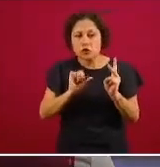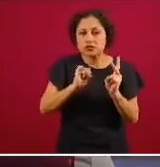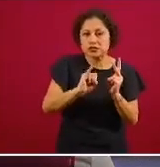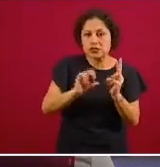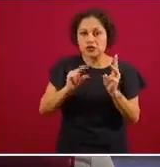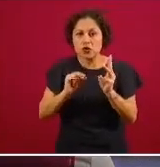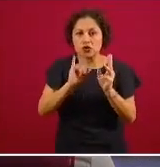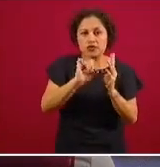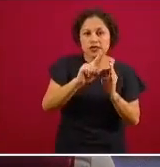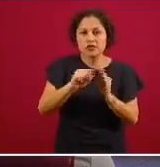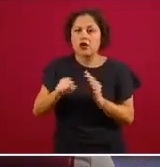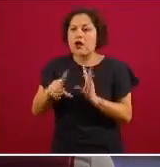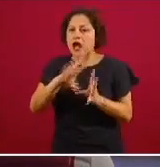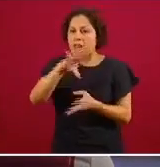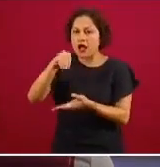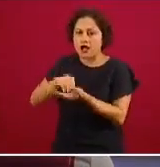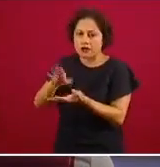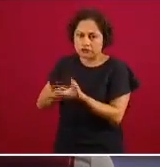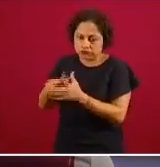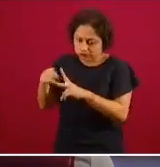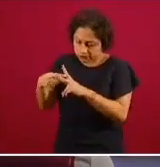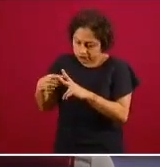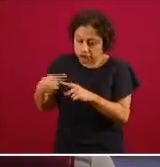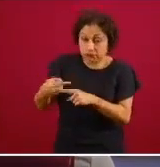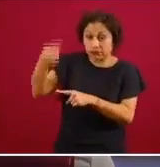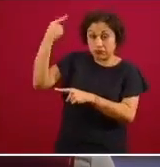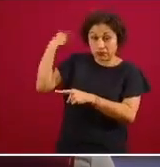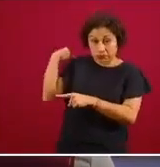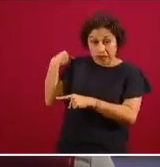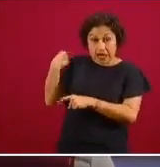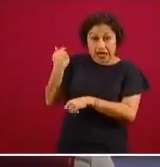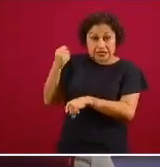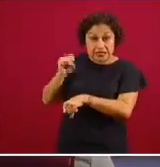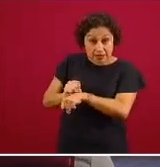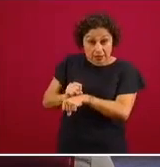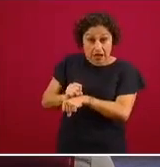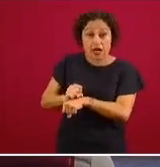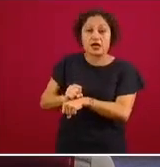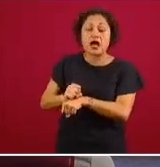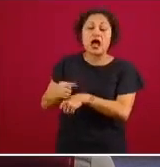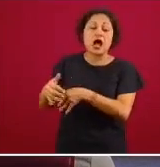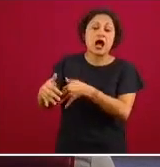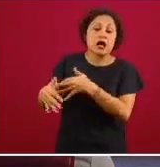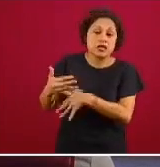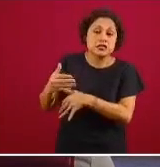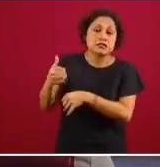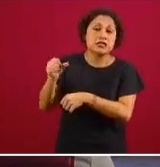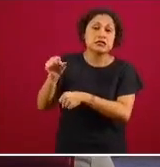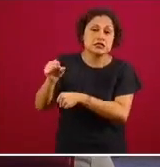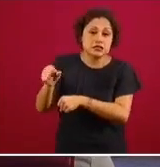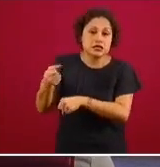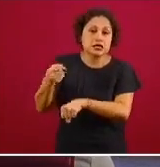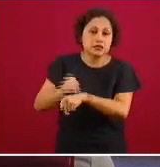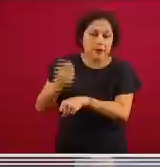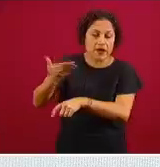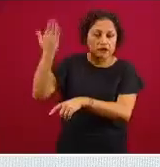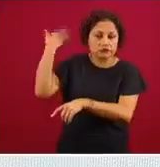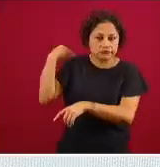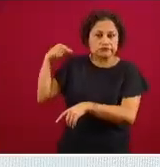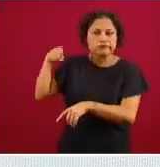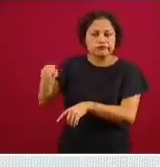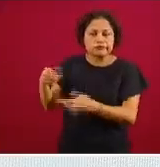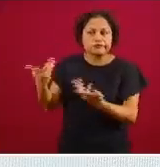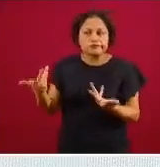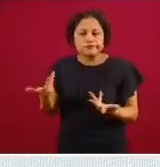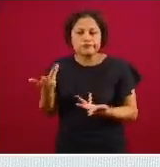16 había muestras en proceso al momento de cortar la información para que aparezca ya en la semana